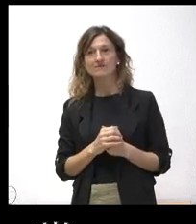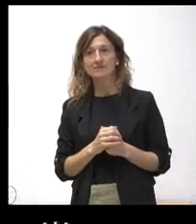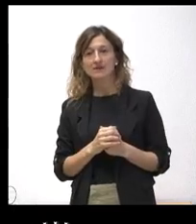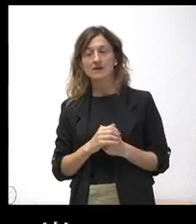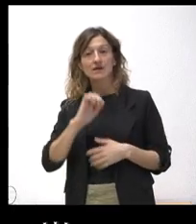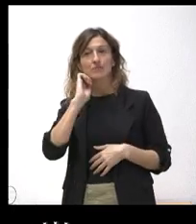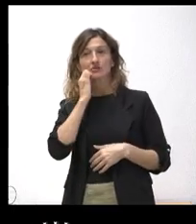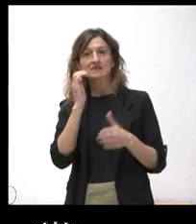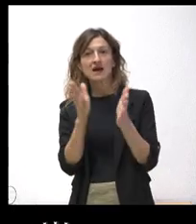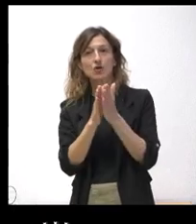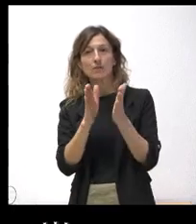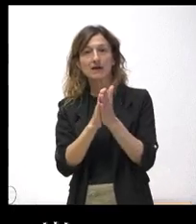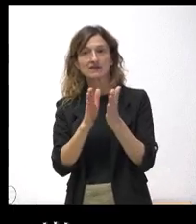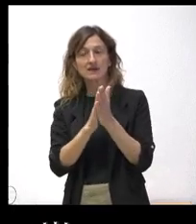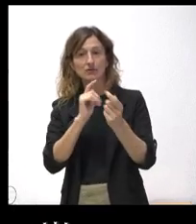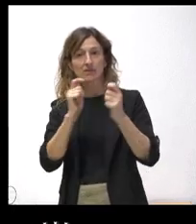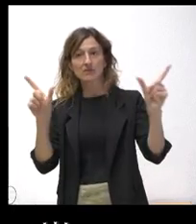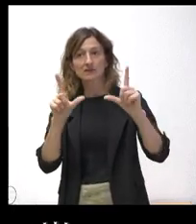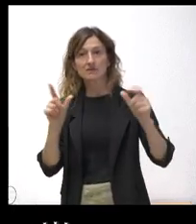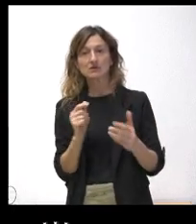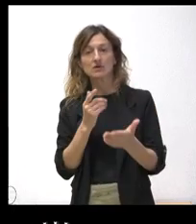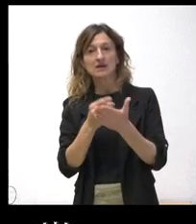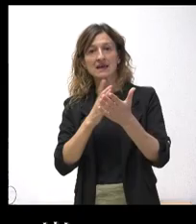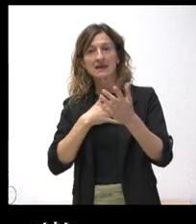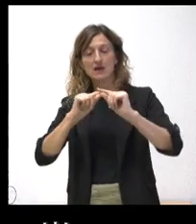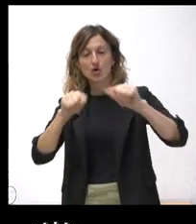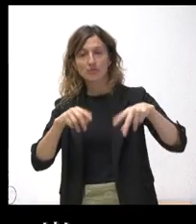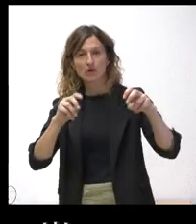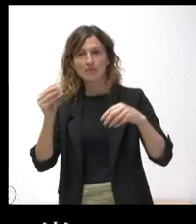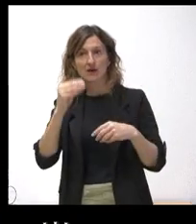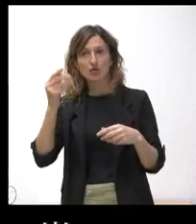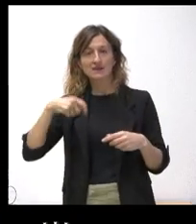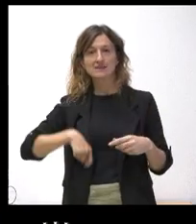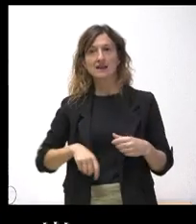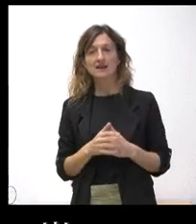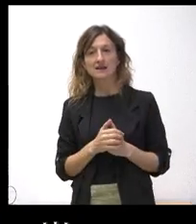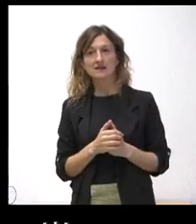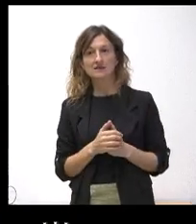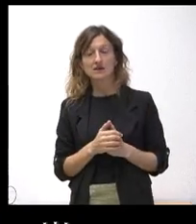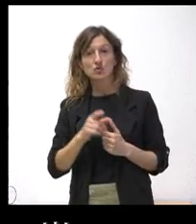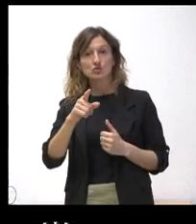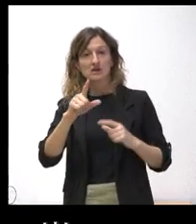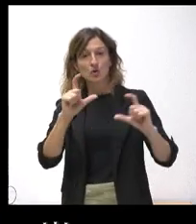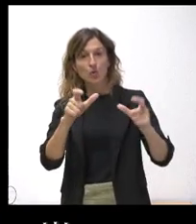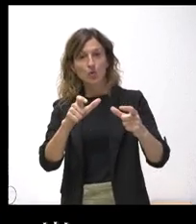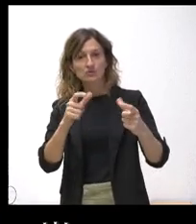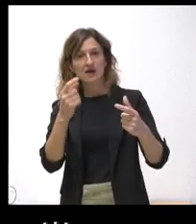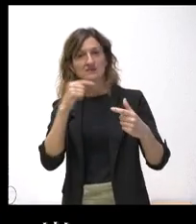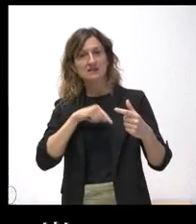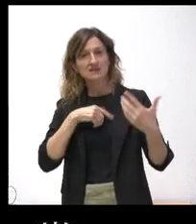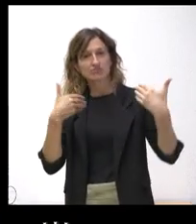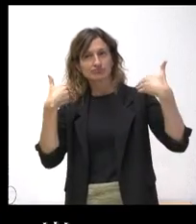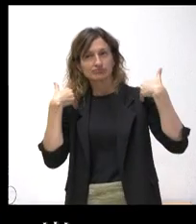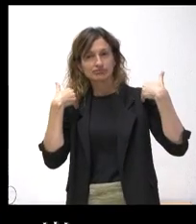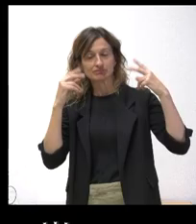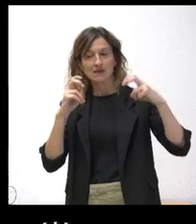protesta de los compañeros de la televisión. ¿Demandan un nuevo convenio y mejoras salariales? No sé si desde la Junta sienten que tienen una responsabilidad en este